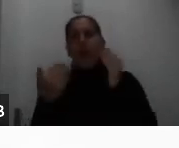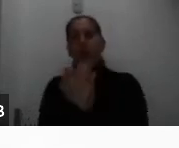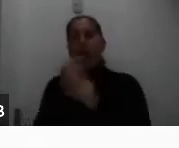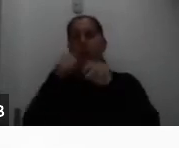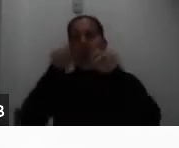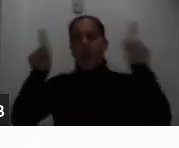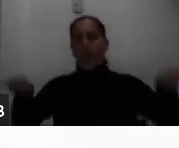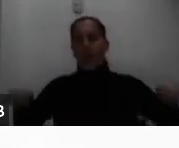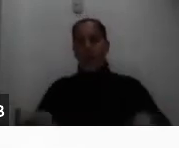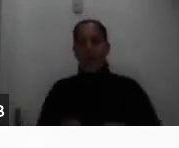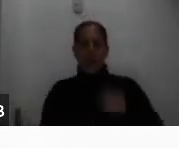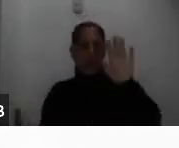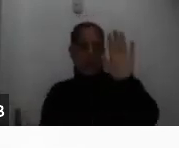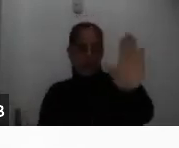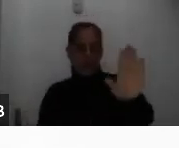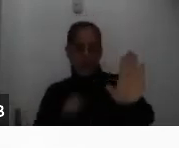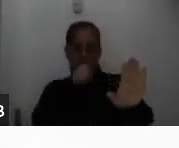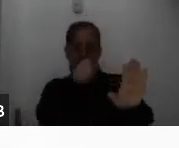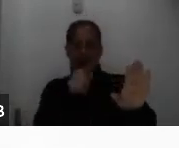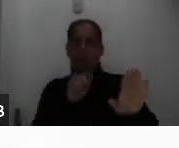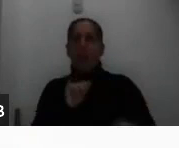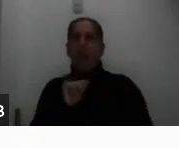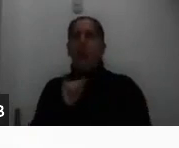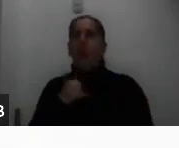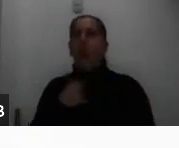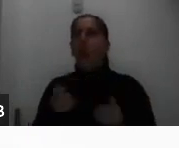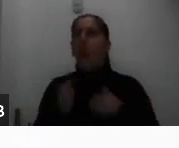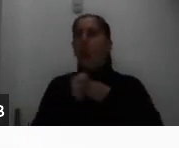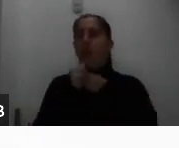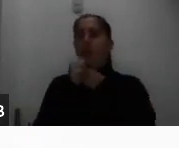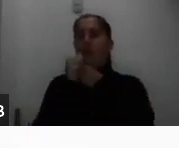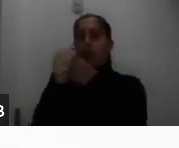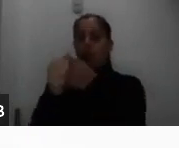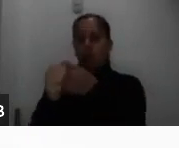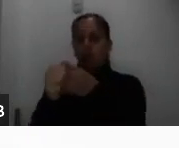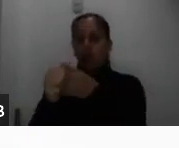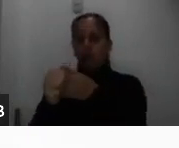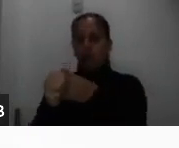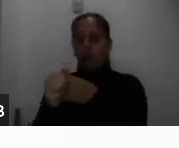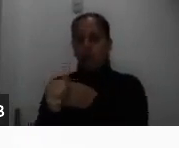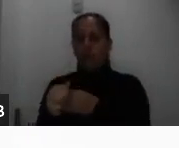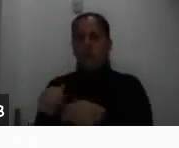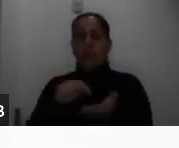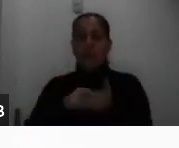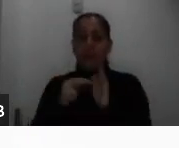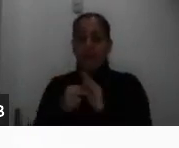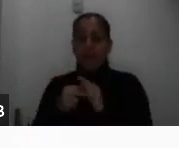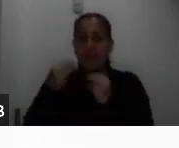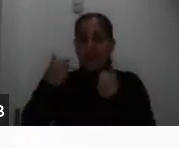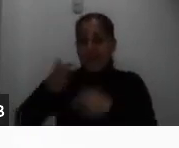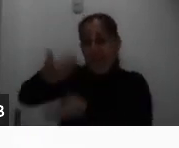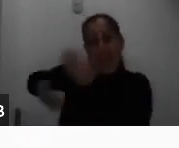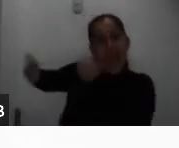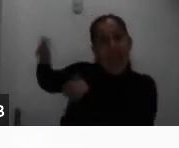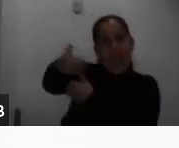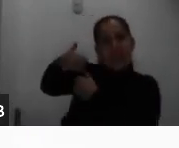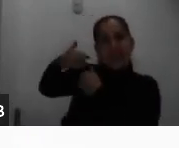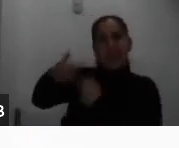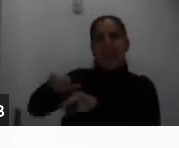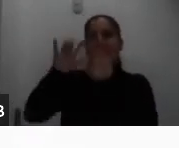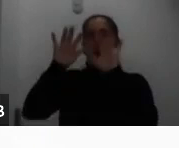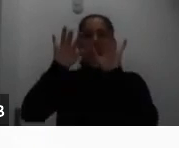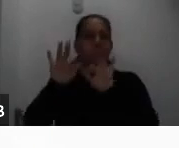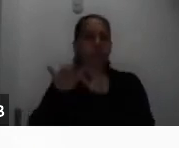esta pantalla es como una guía para ustedes de que lo anterior ya lo llenaron